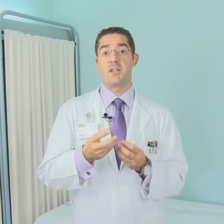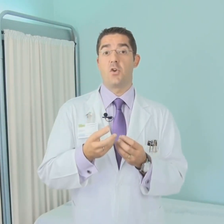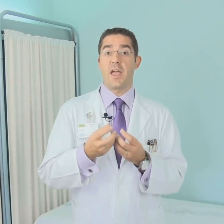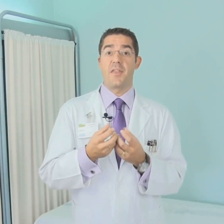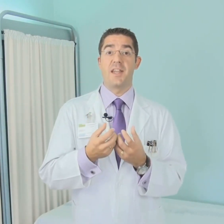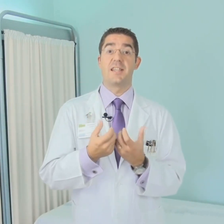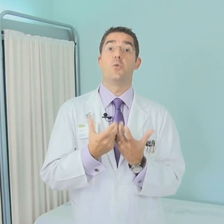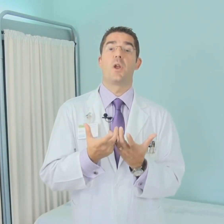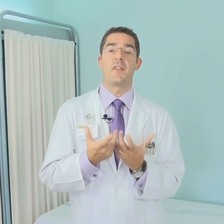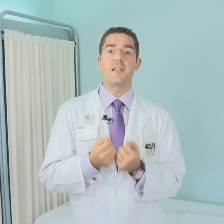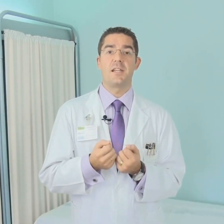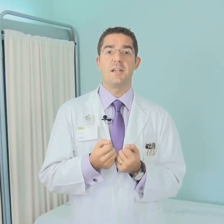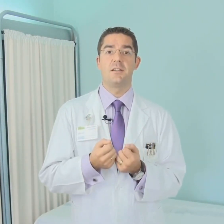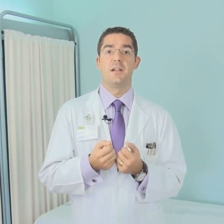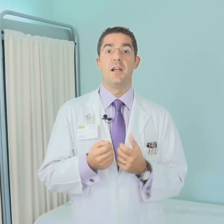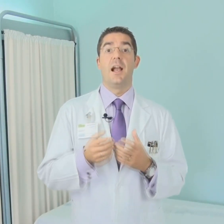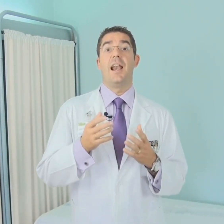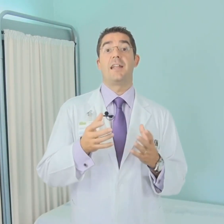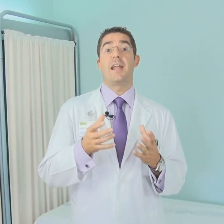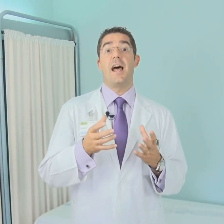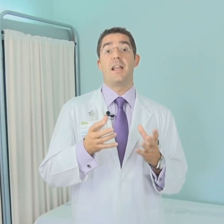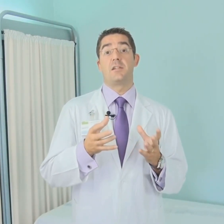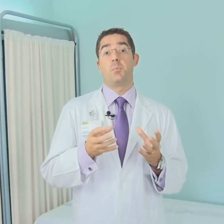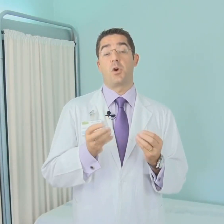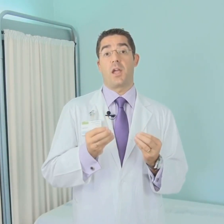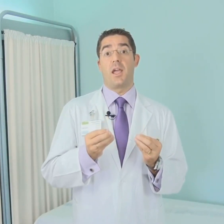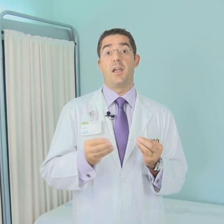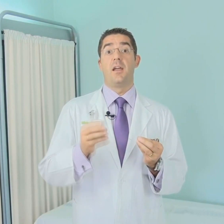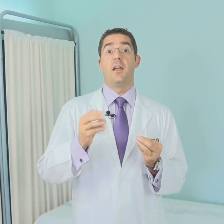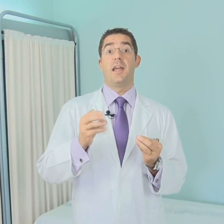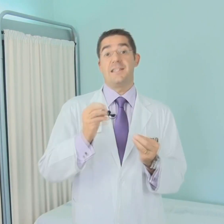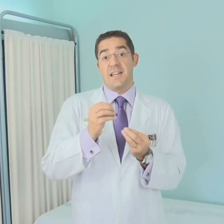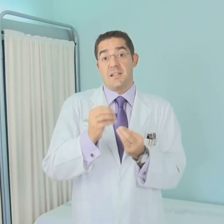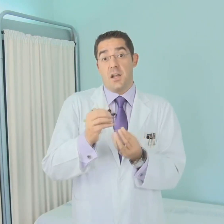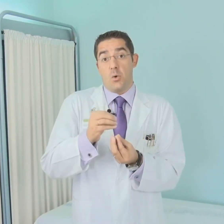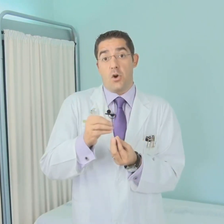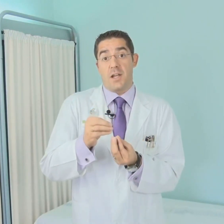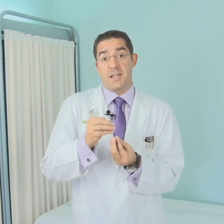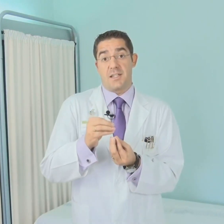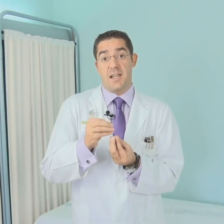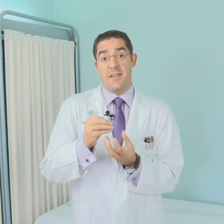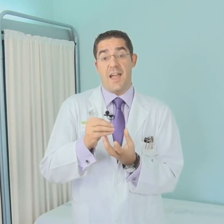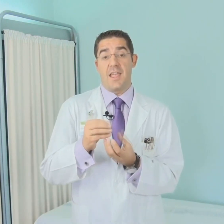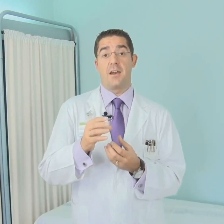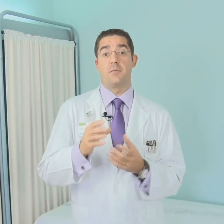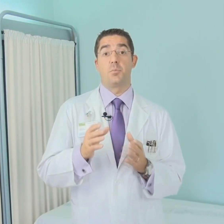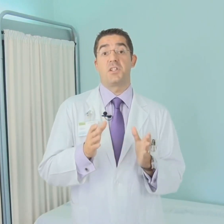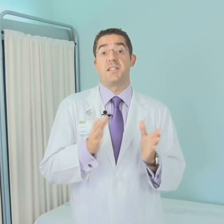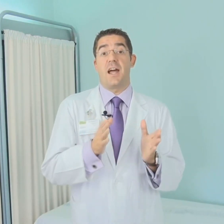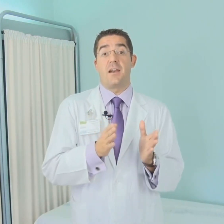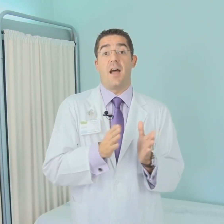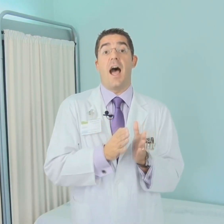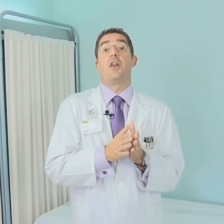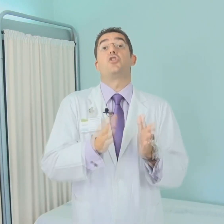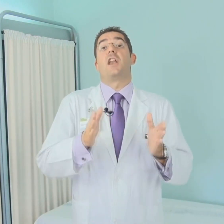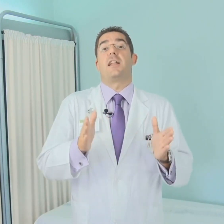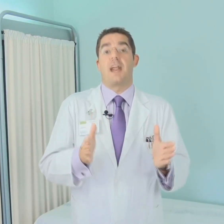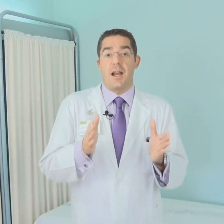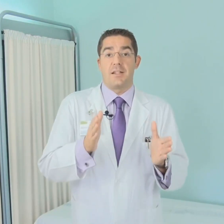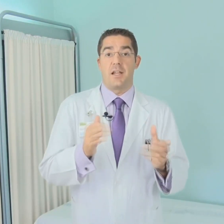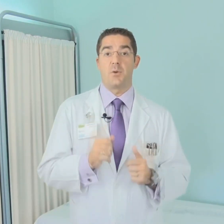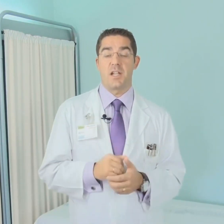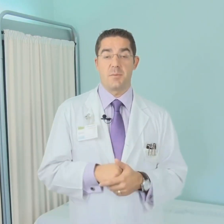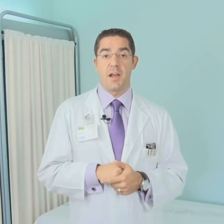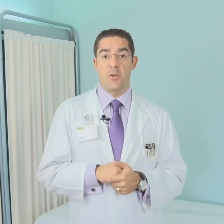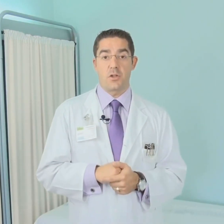nerviosas lo que hacen es endurecerse, lateral es porque estas neuronas que se dañan, pues están a los